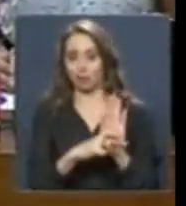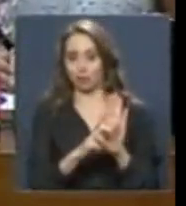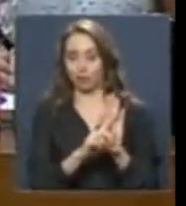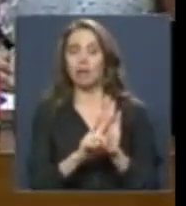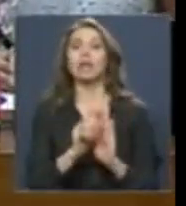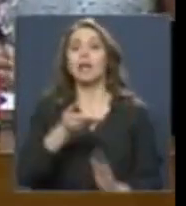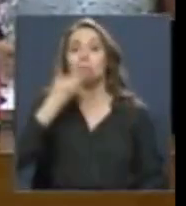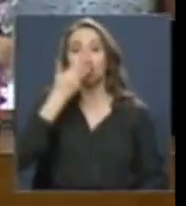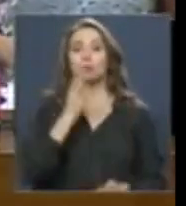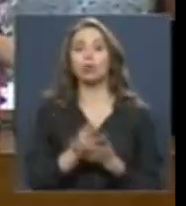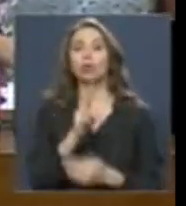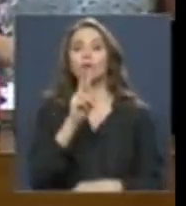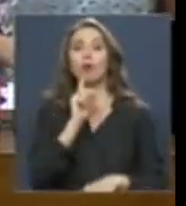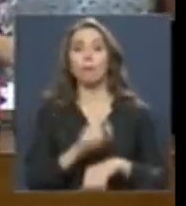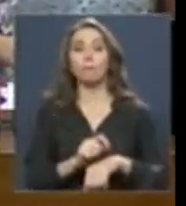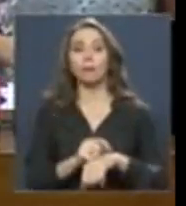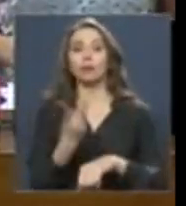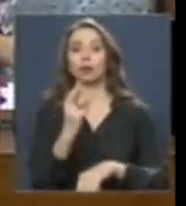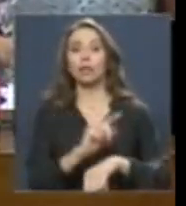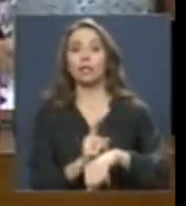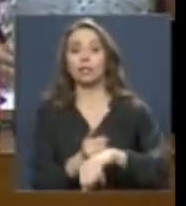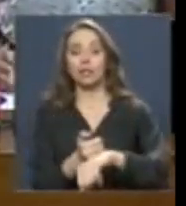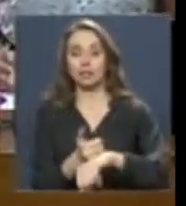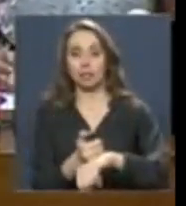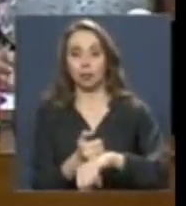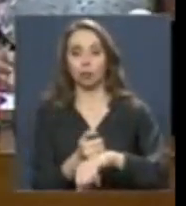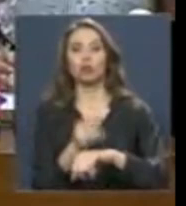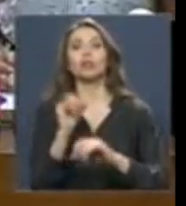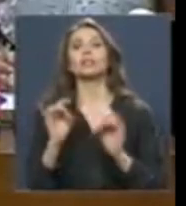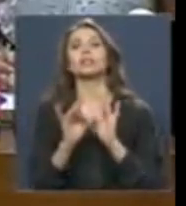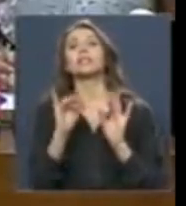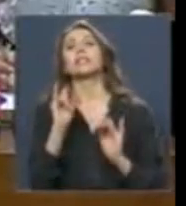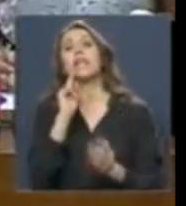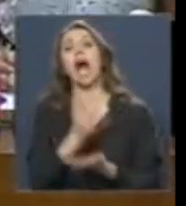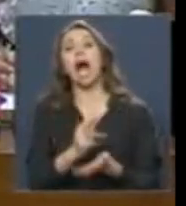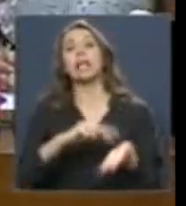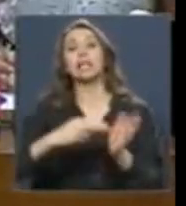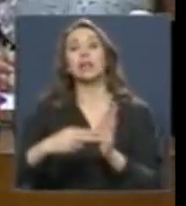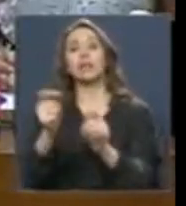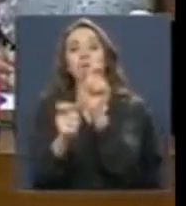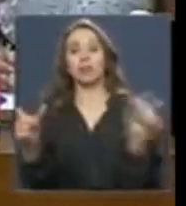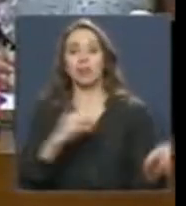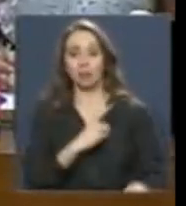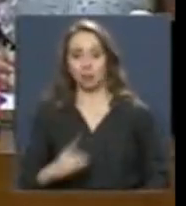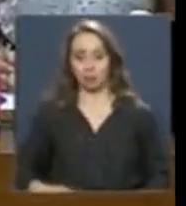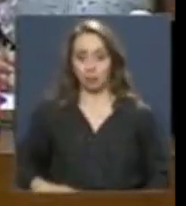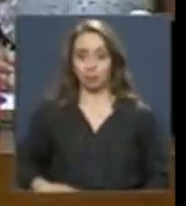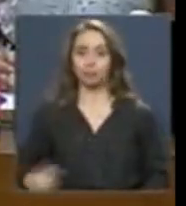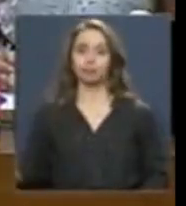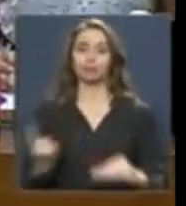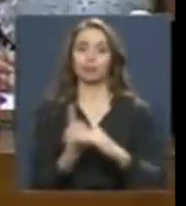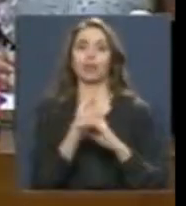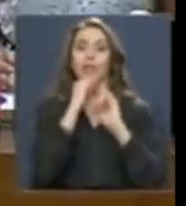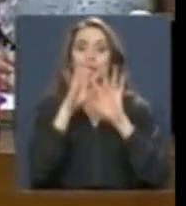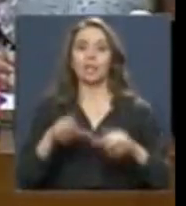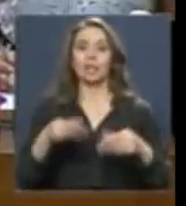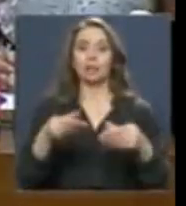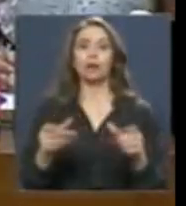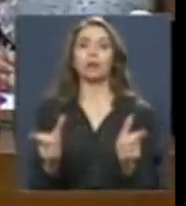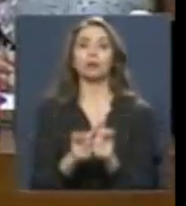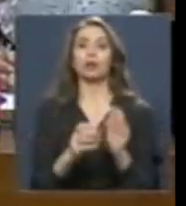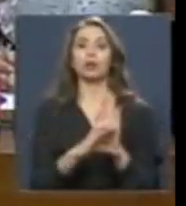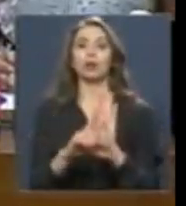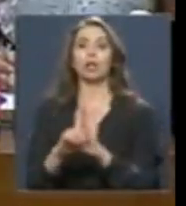Serán de hasta 2 minutos 30 segundos si hubiese que fraccionar. Rinda el informe de la Comisión de Constitución, Legislación, Justicia y